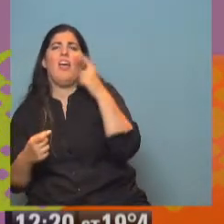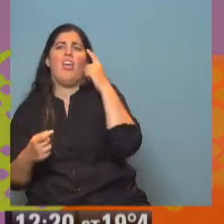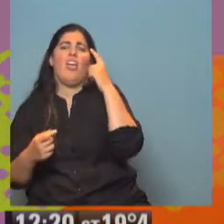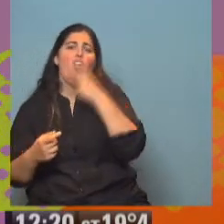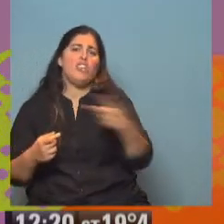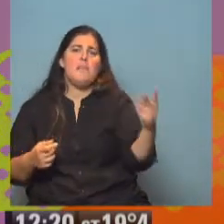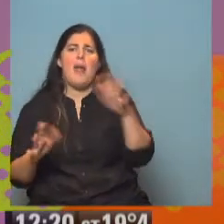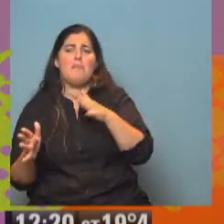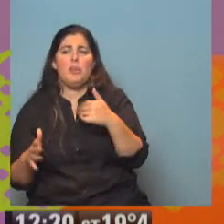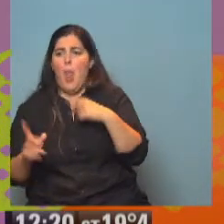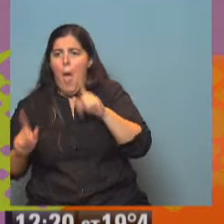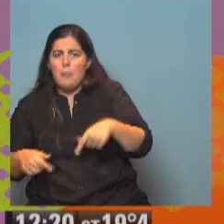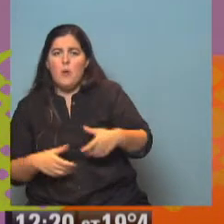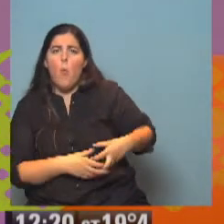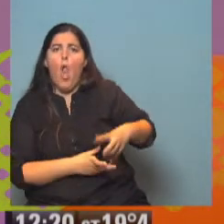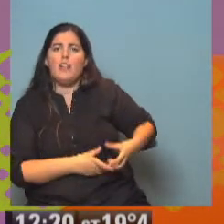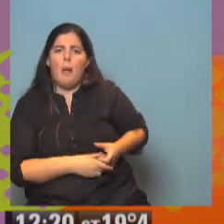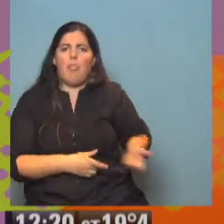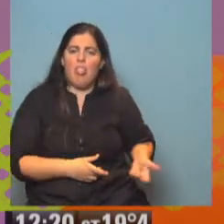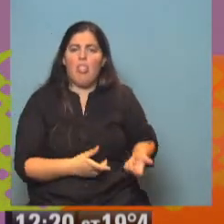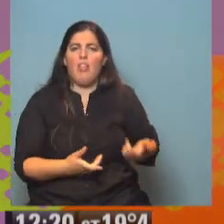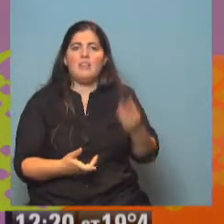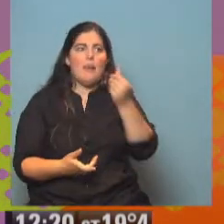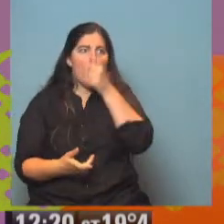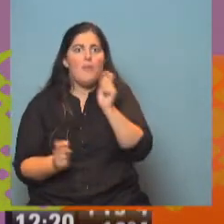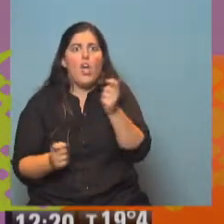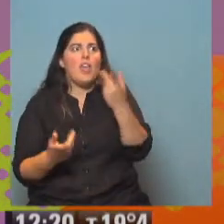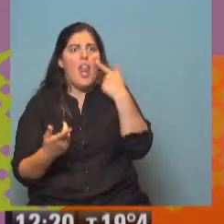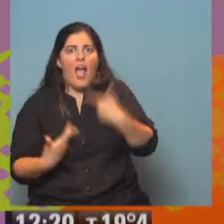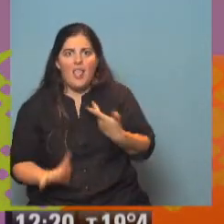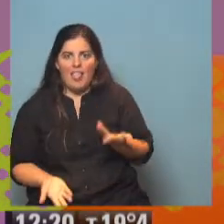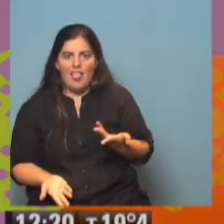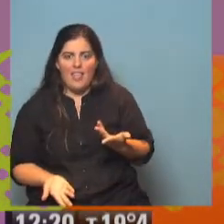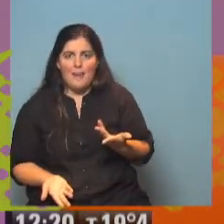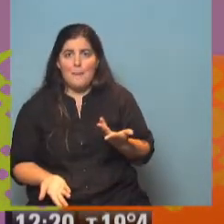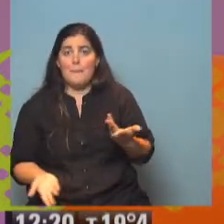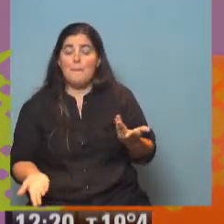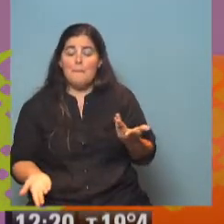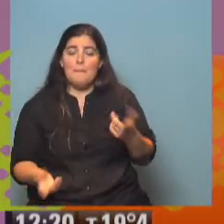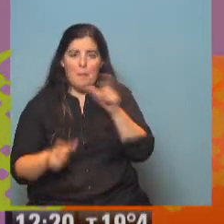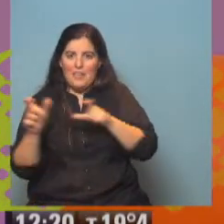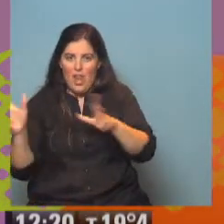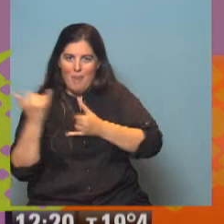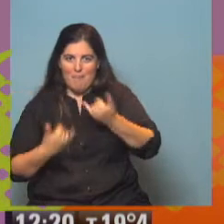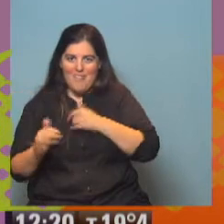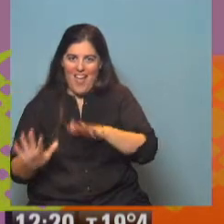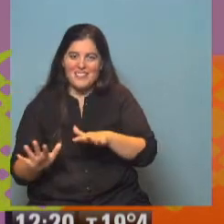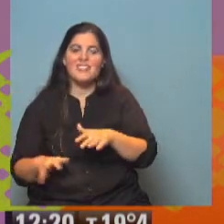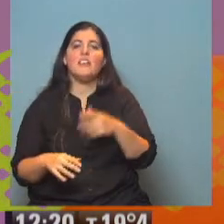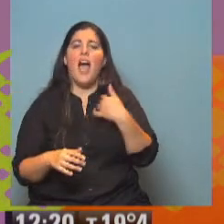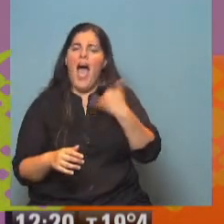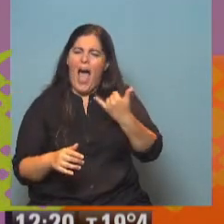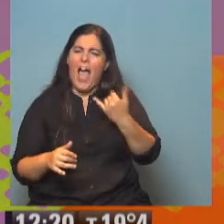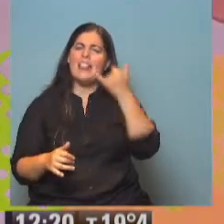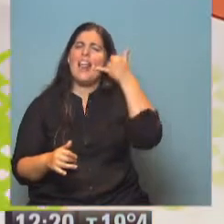15 días, no sé qué hacer porque se me despega la bolsa. Entonces, sábado y domingo, dice, ¿quién me va a atender? Me dice, nosotros, si bien tenemos un teléfono de urgencia